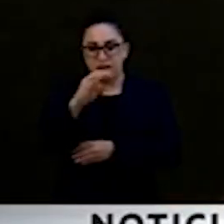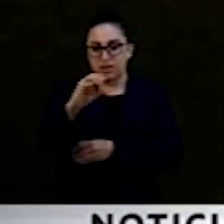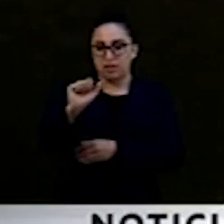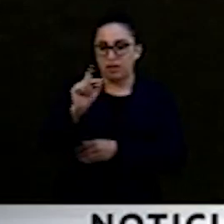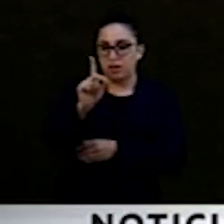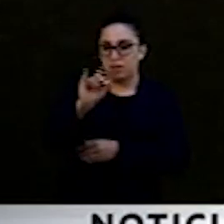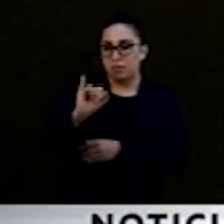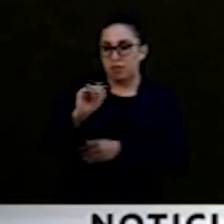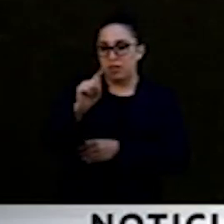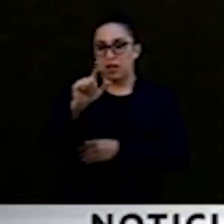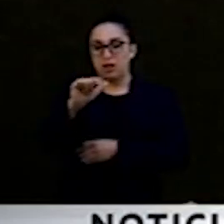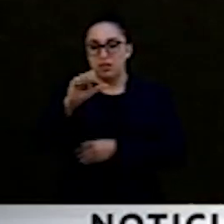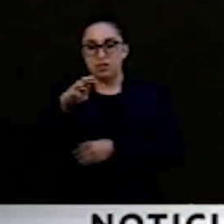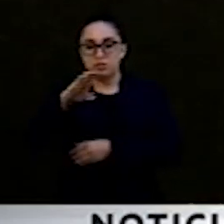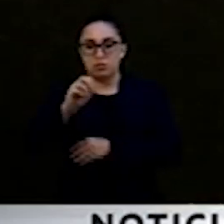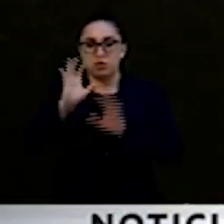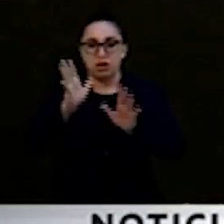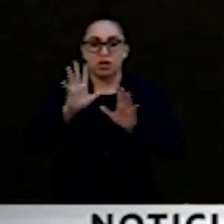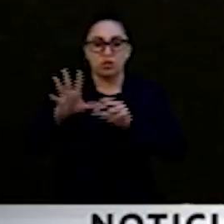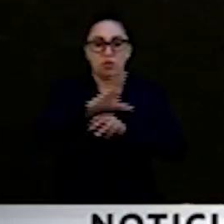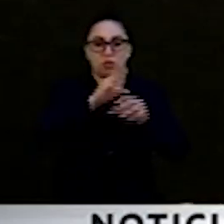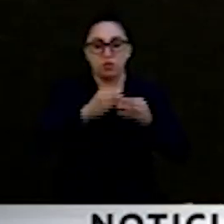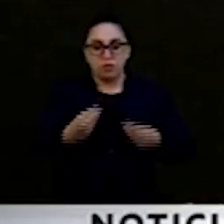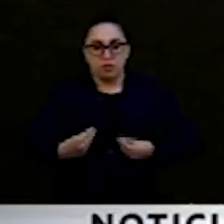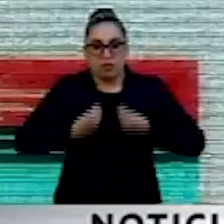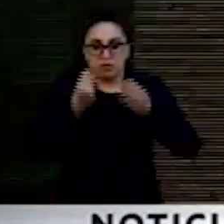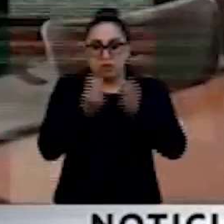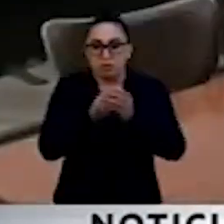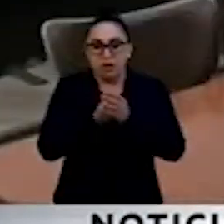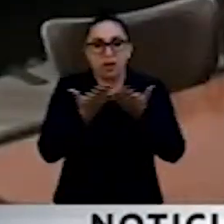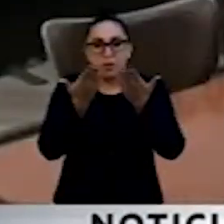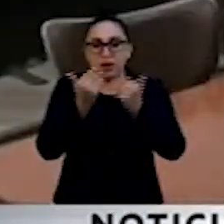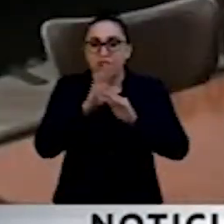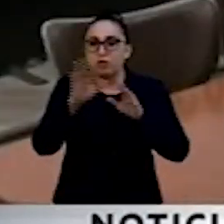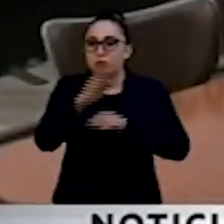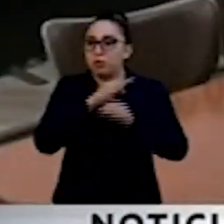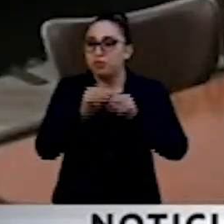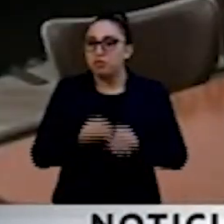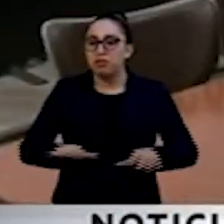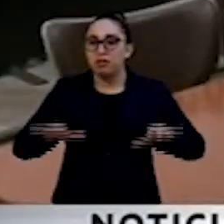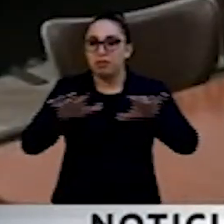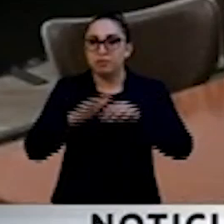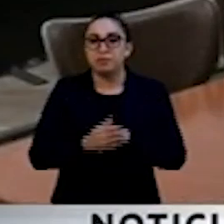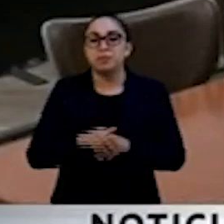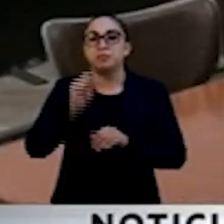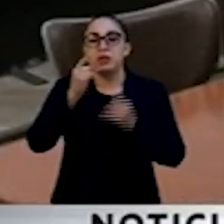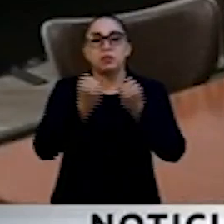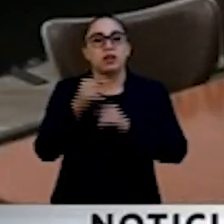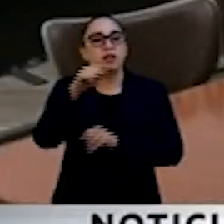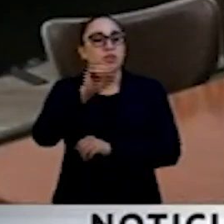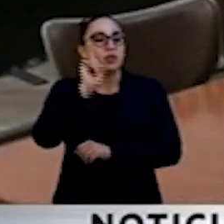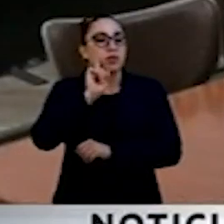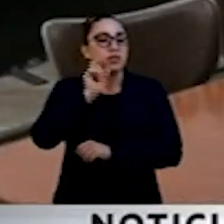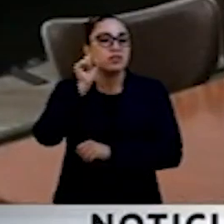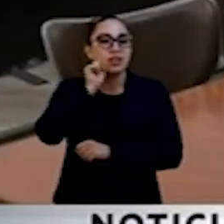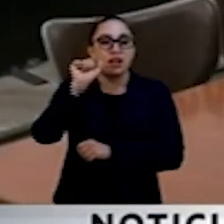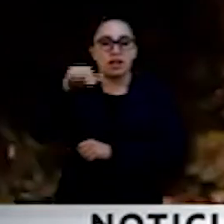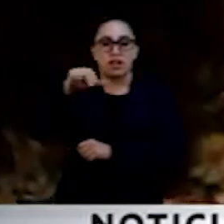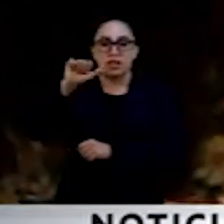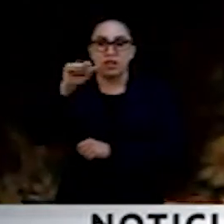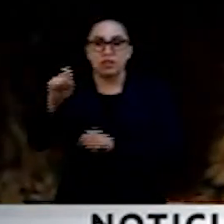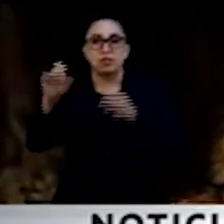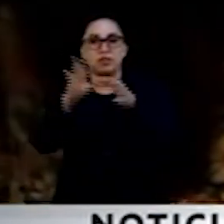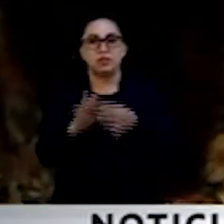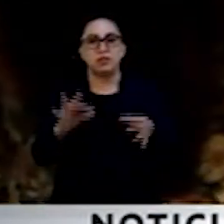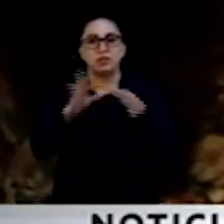espacios íntimos y a nuestros espacios de las redes sociodigitales. Finalmente, la senadora Analilia Rivera Rivera informó